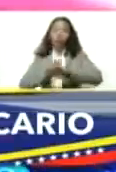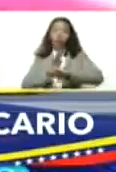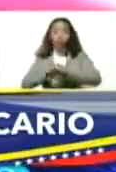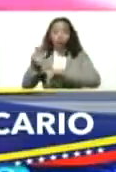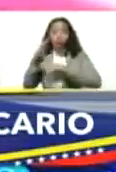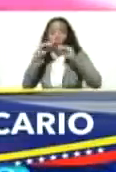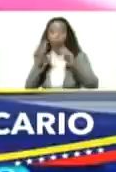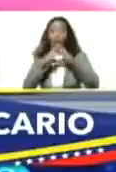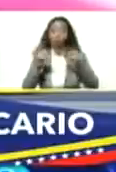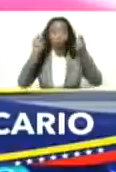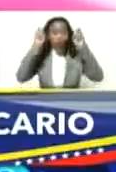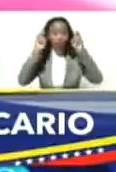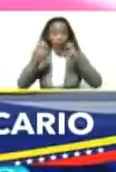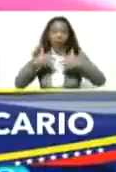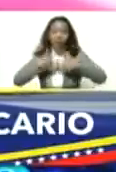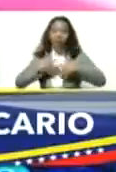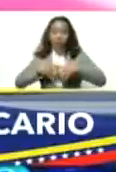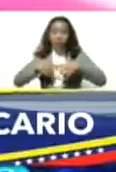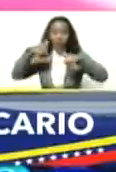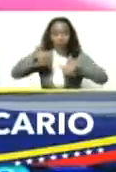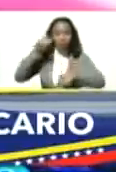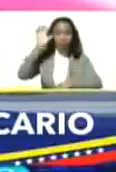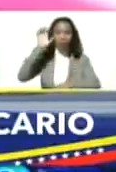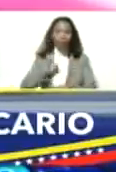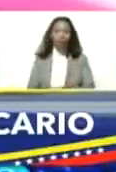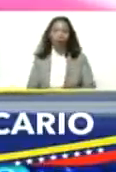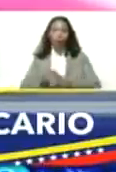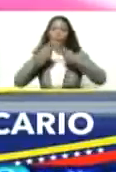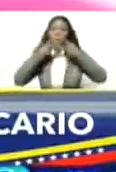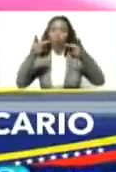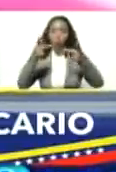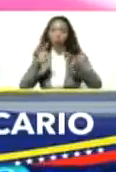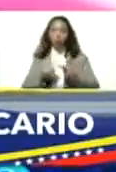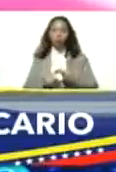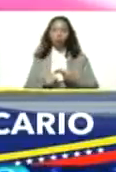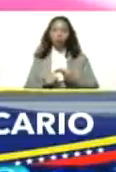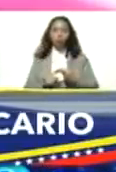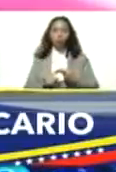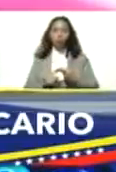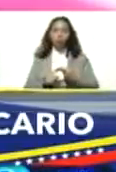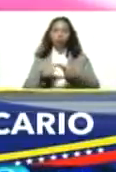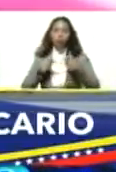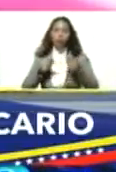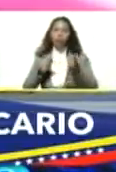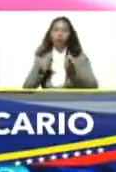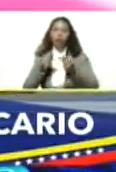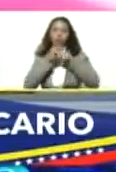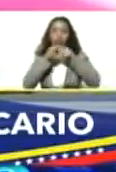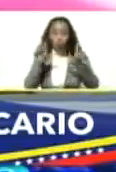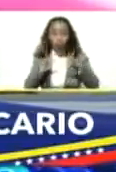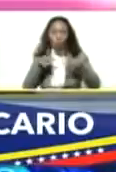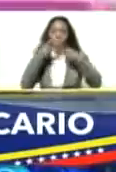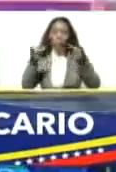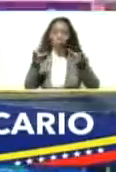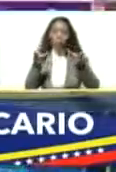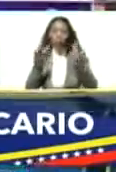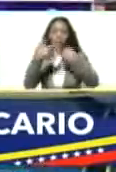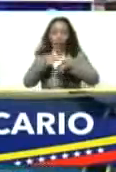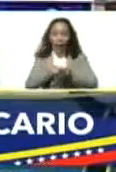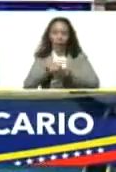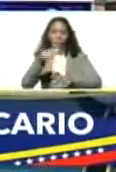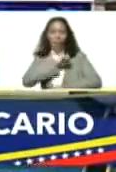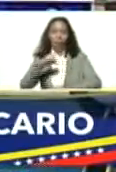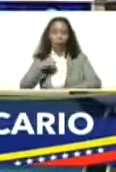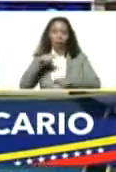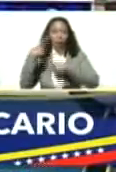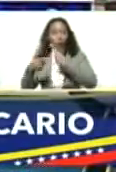de todos los sectores empresariales del país, públicos, mixtos y privados. El acceso directo al